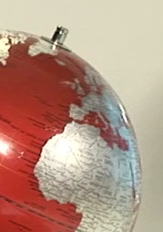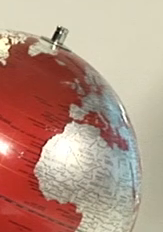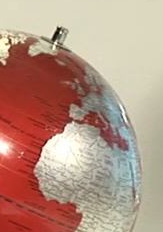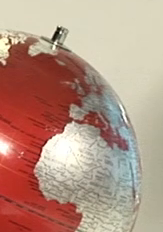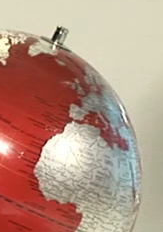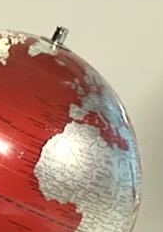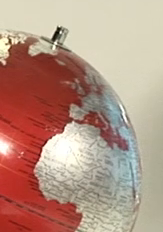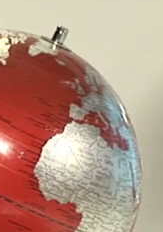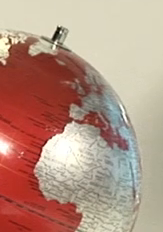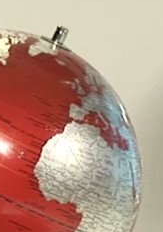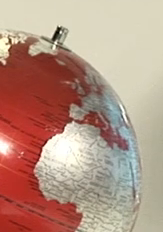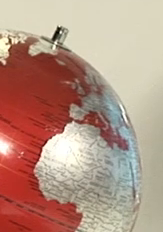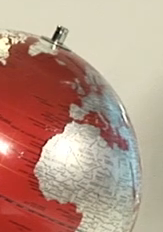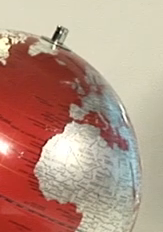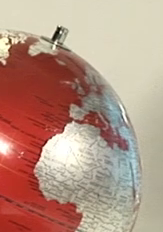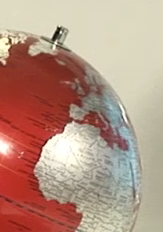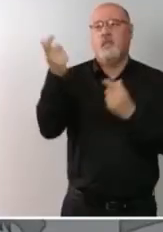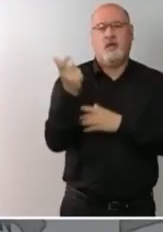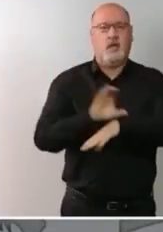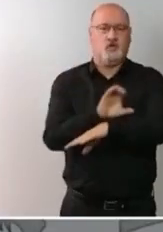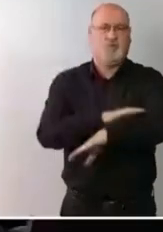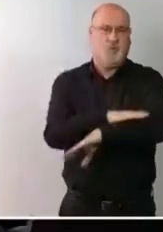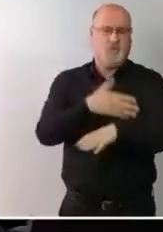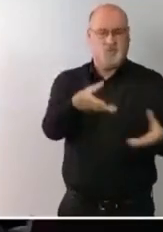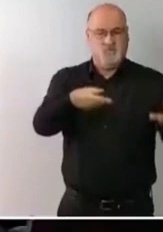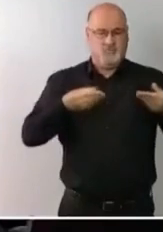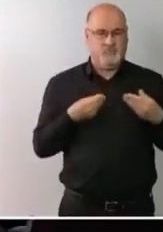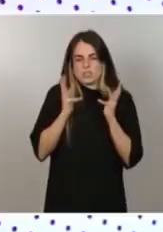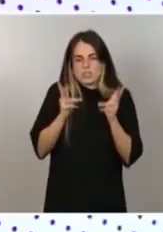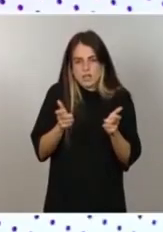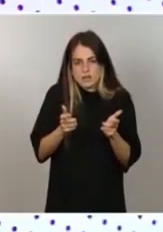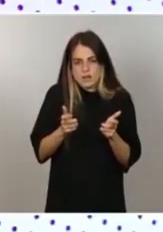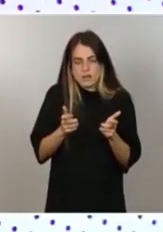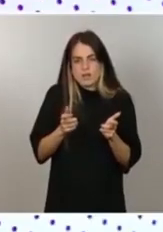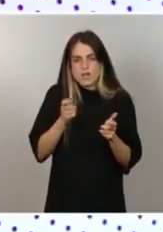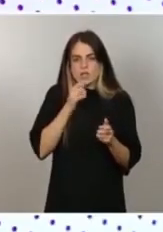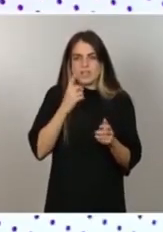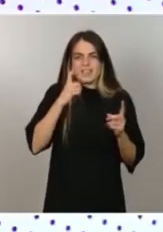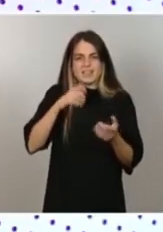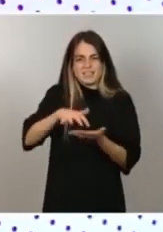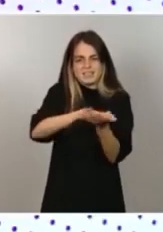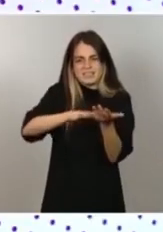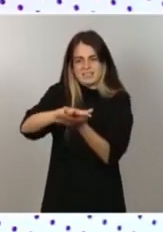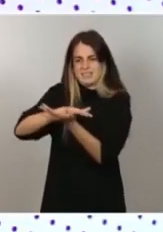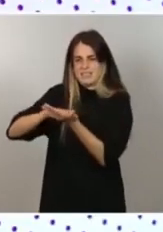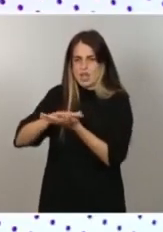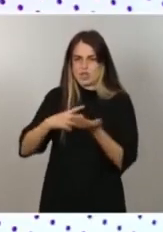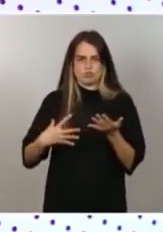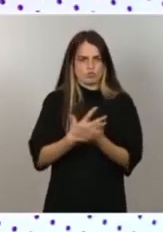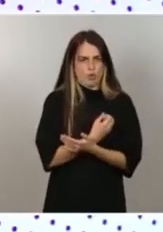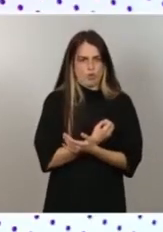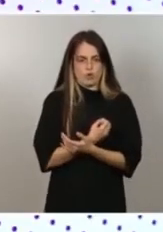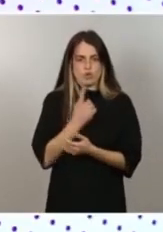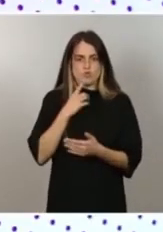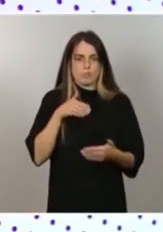Efectivamente, es que entre las denuncias que hay, lógicamente, cuando tú tienes una trama criminal de este tipo, necesitas, por